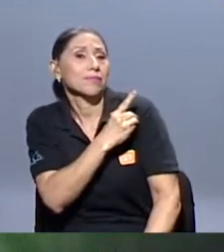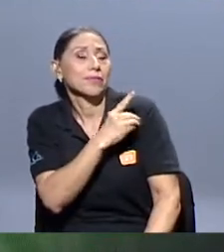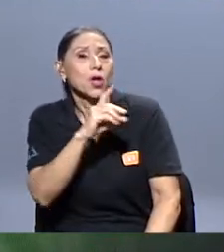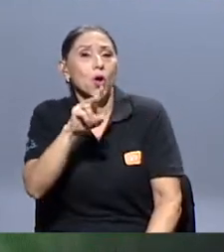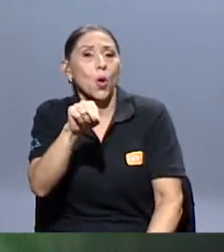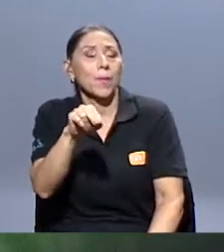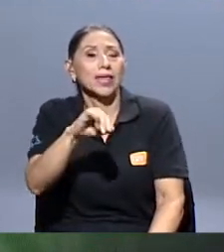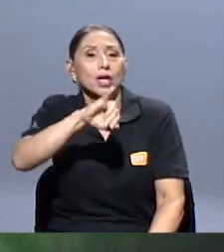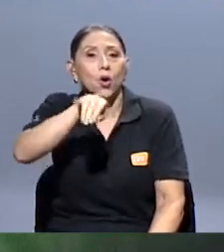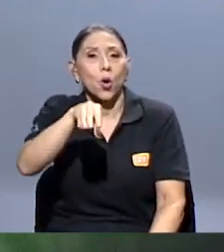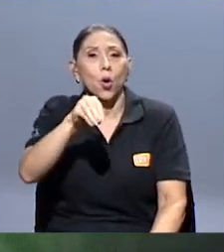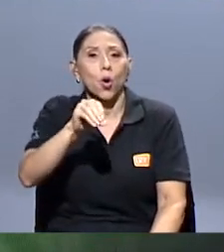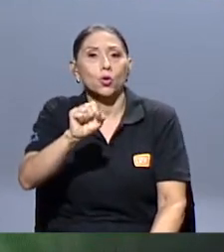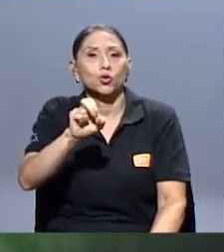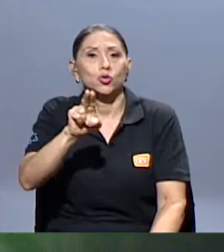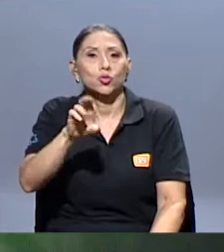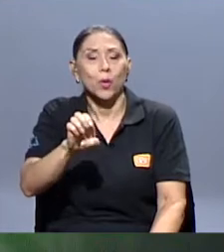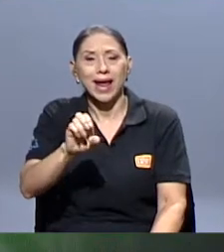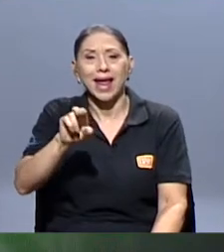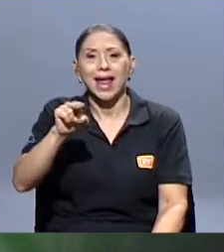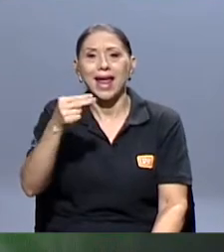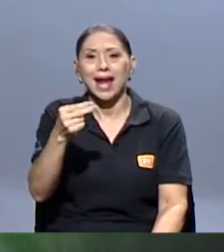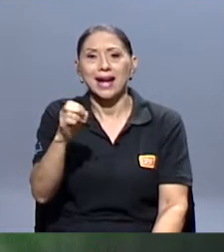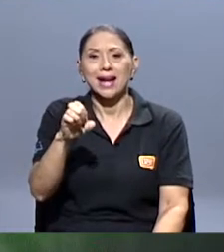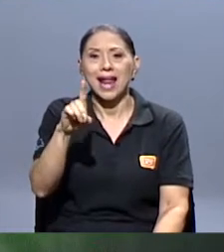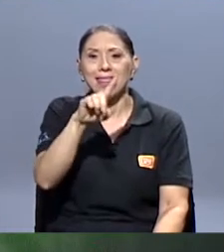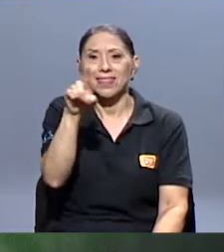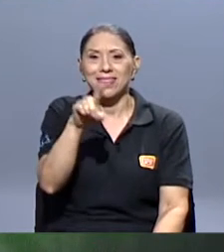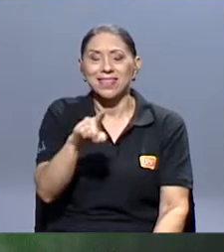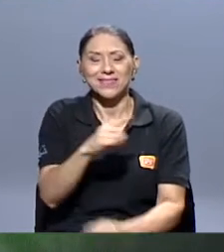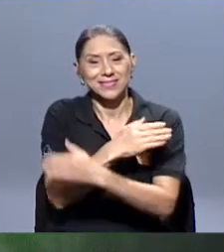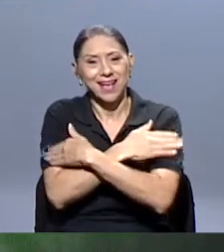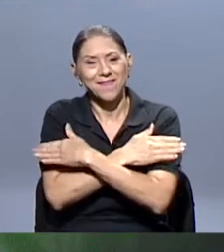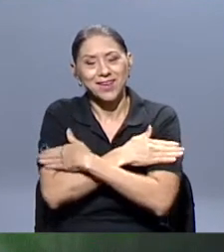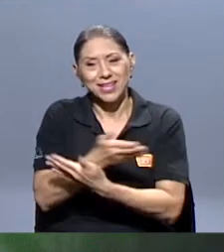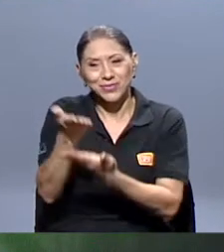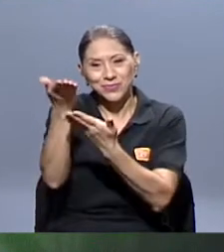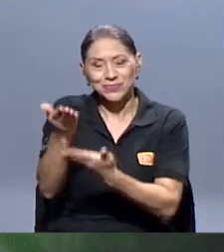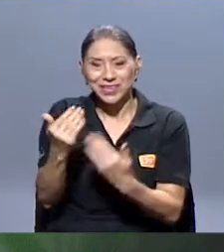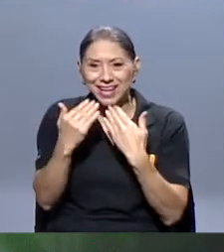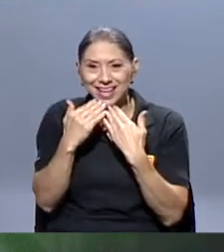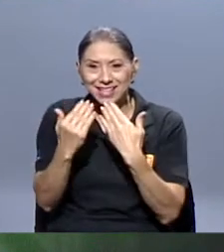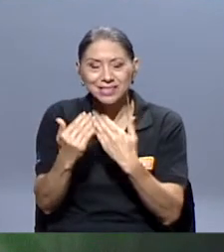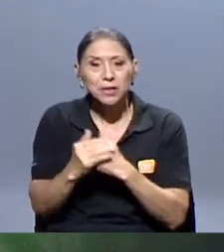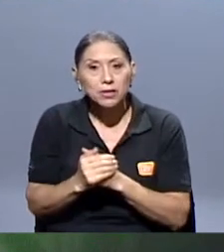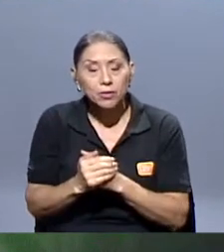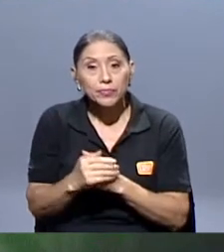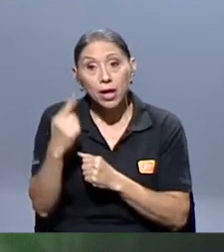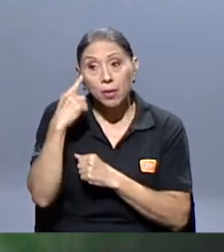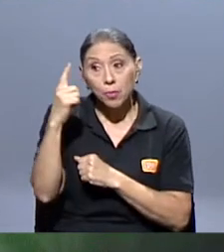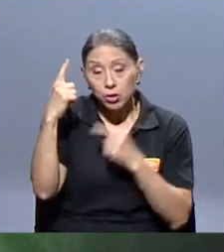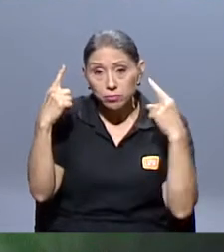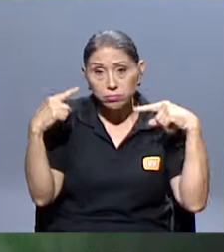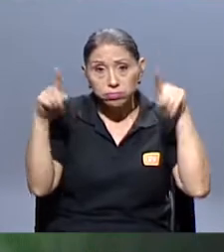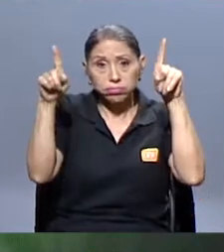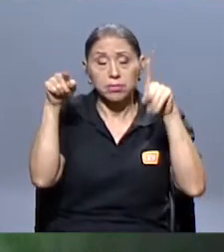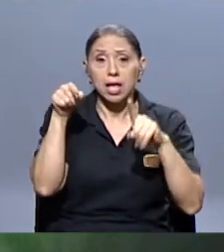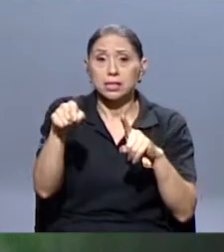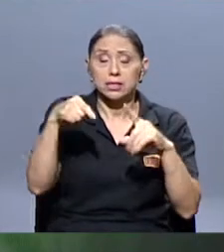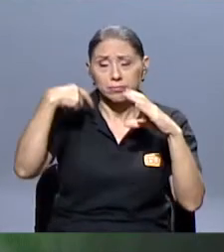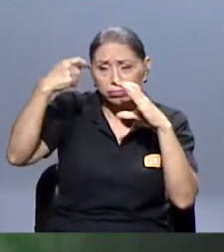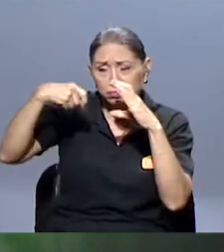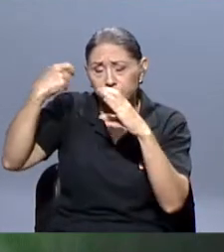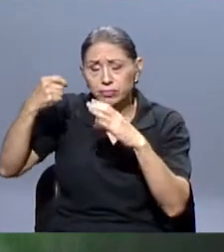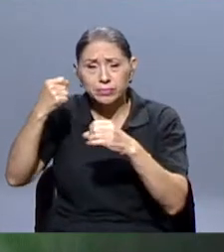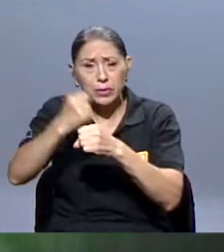compañero José Hernández. Así que nuestro abrazo para José y nuestro agradecimiento por hacer esa producción cultural